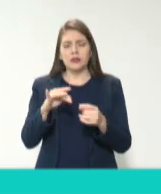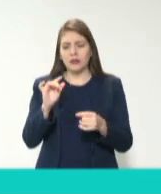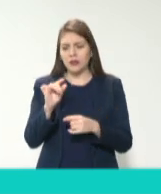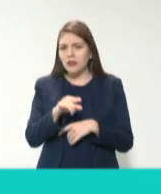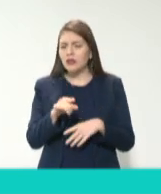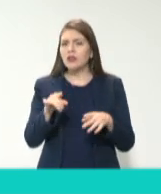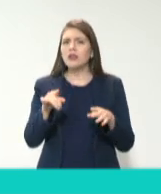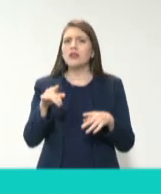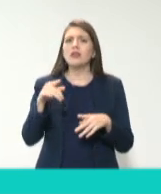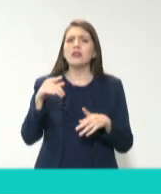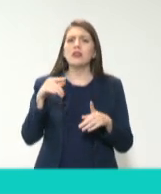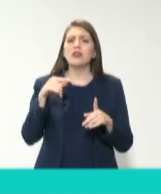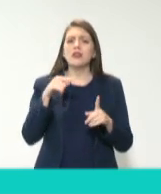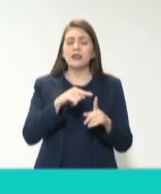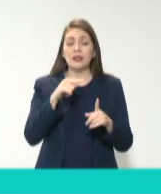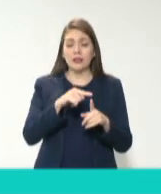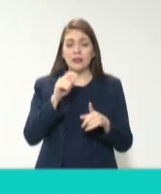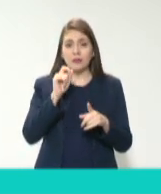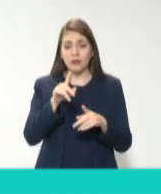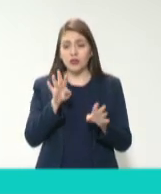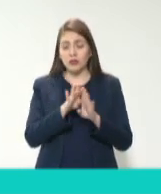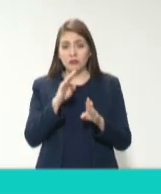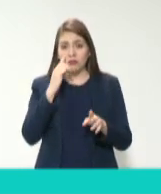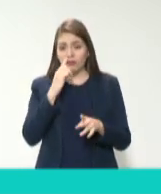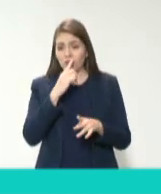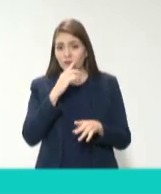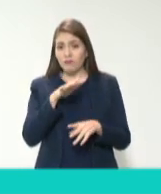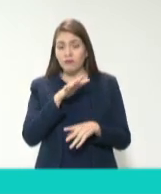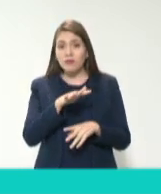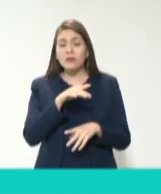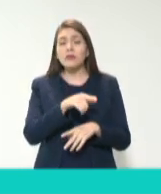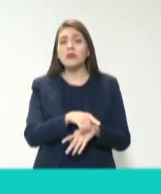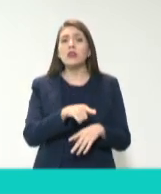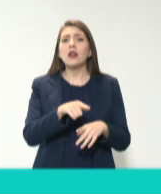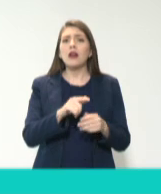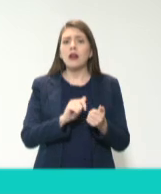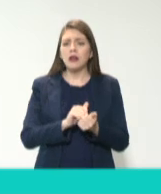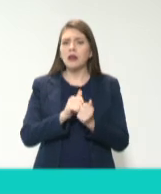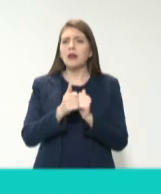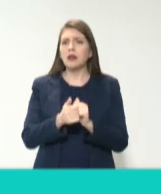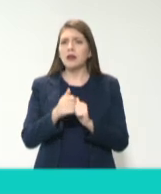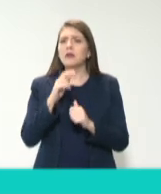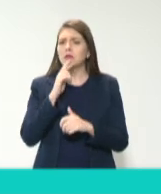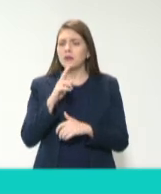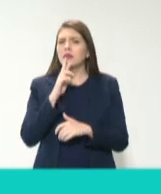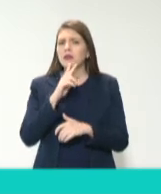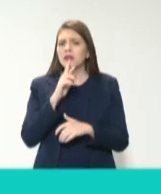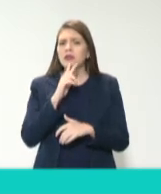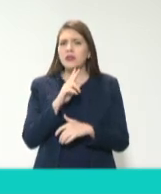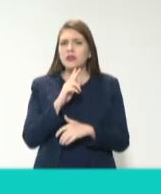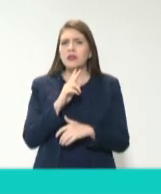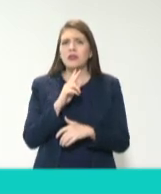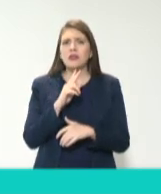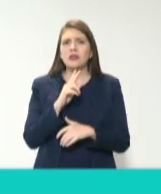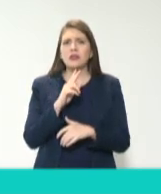hace ver que la percepción ha mejorado la